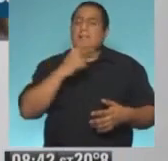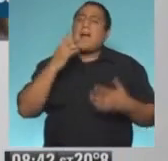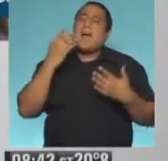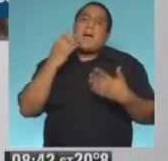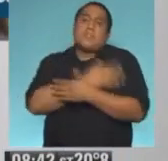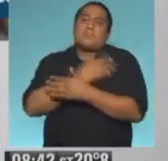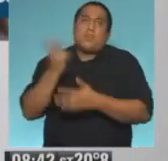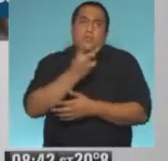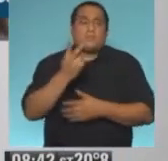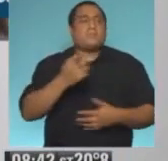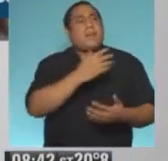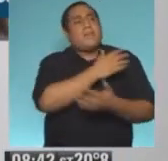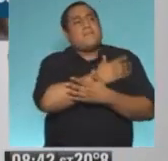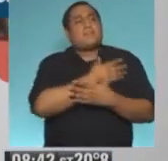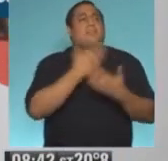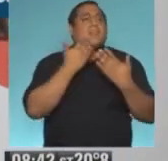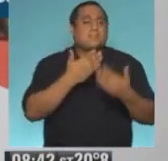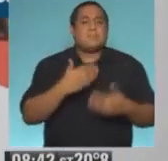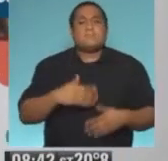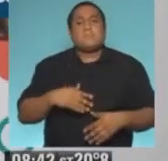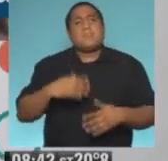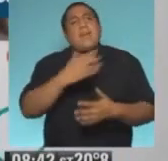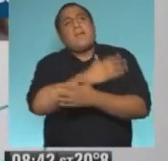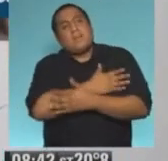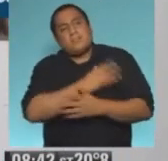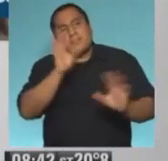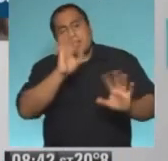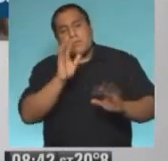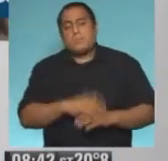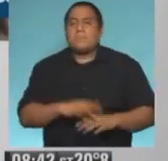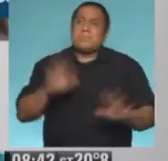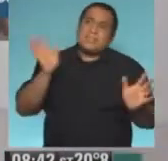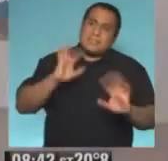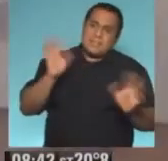Nati. Gracias. Un abrazo, Nati. Adiós. Adiós, adiós, adiós.